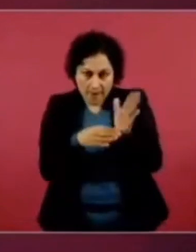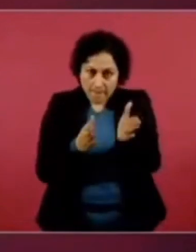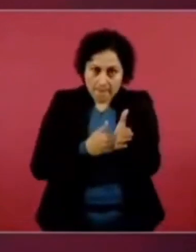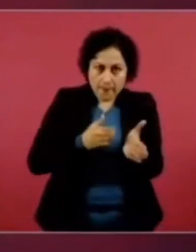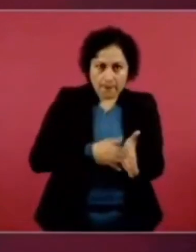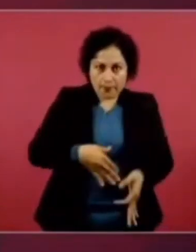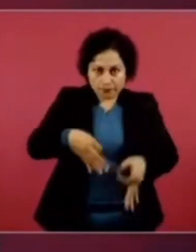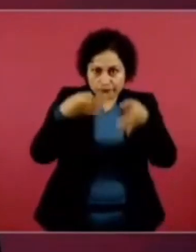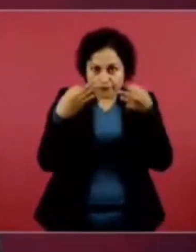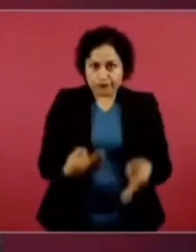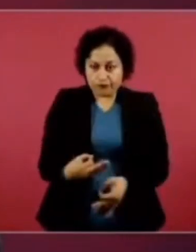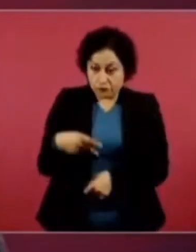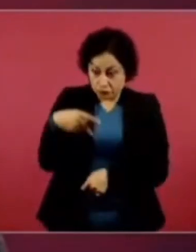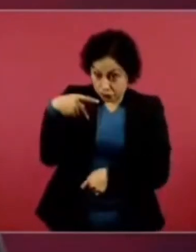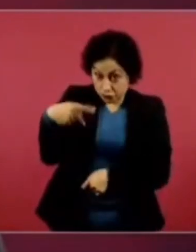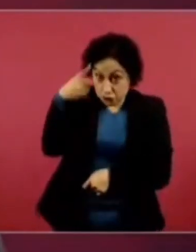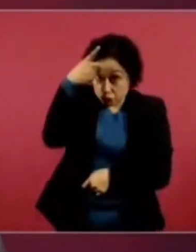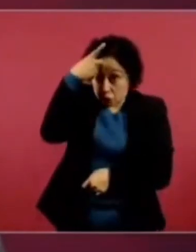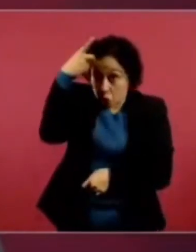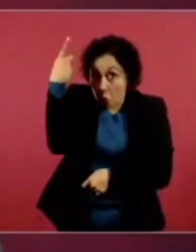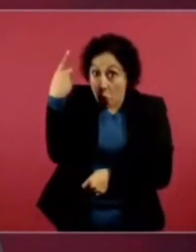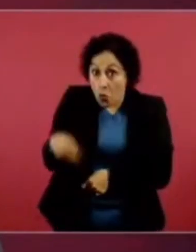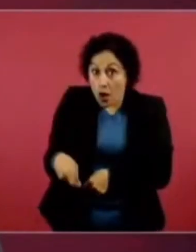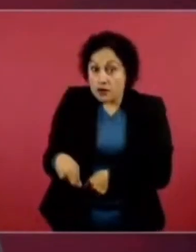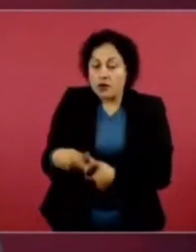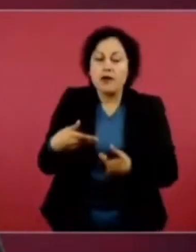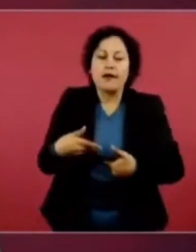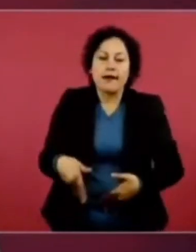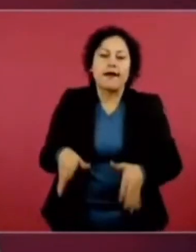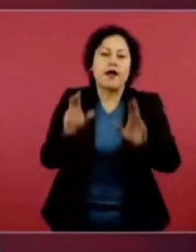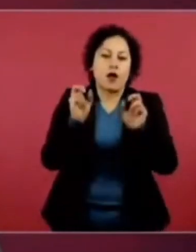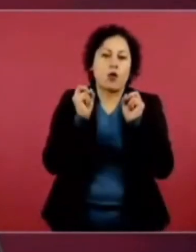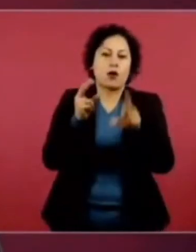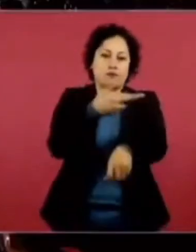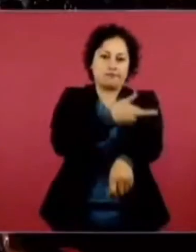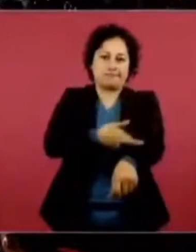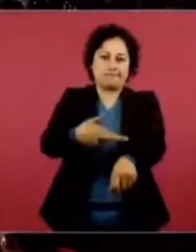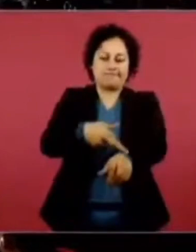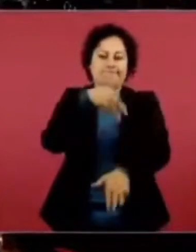demuestren la posesión legal de la propiedad.